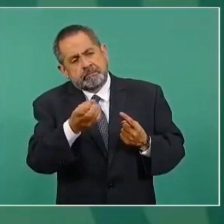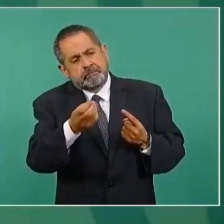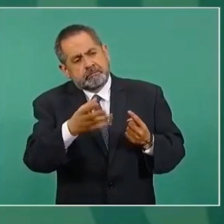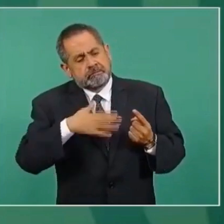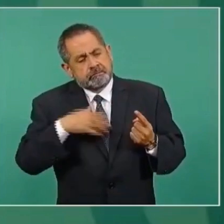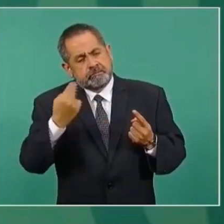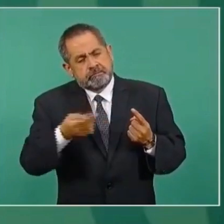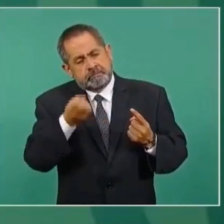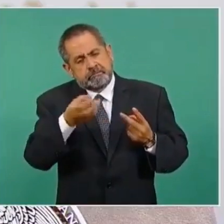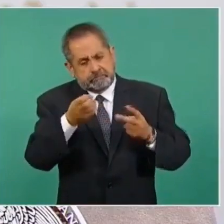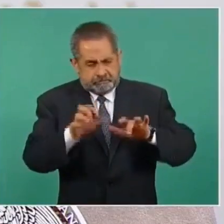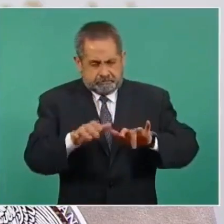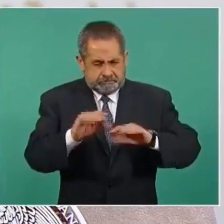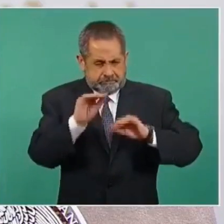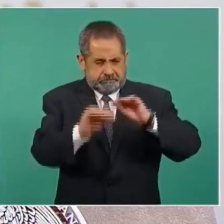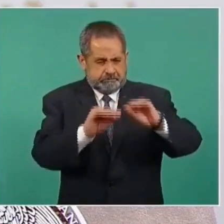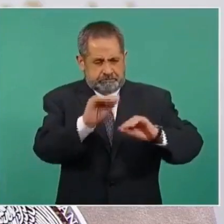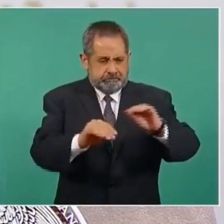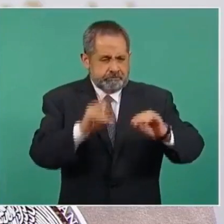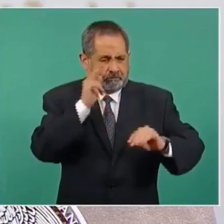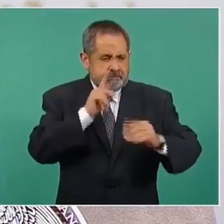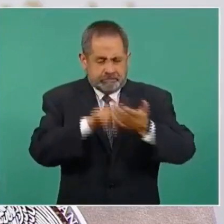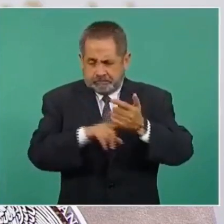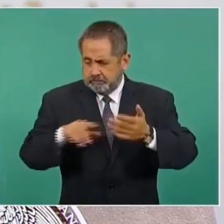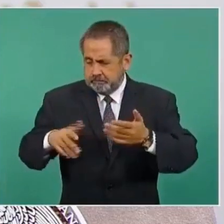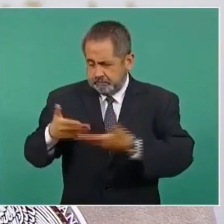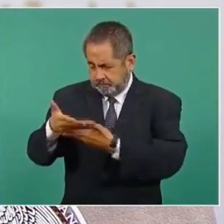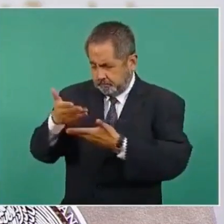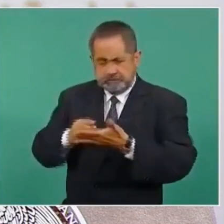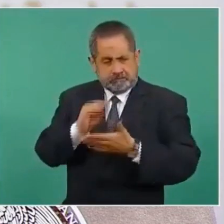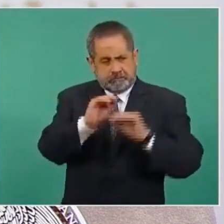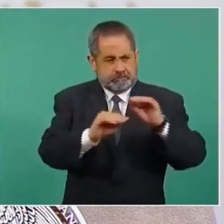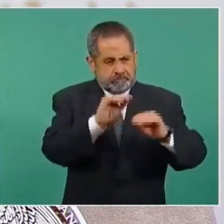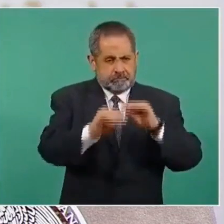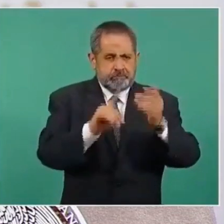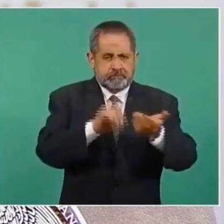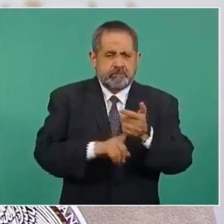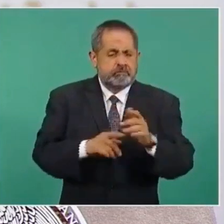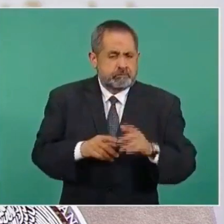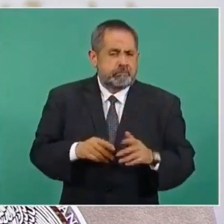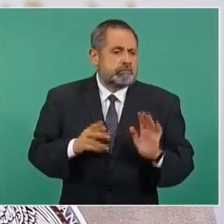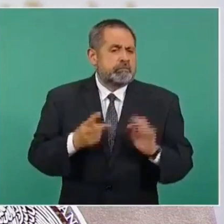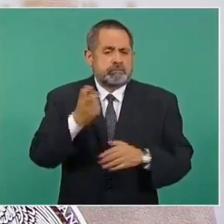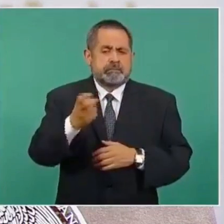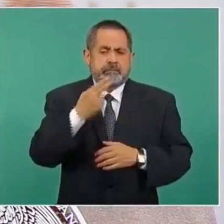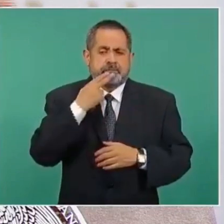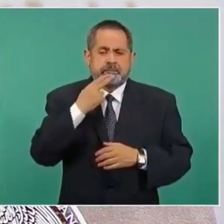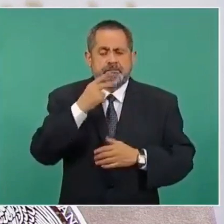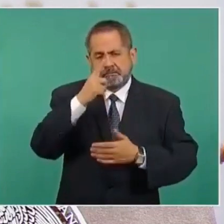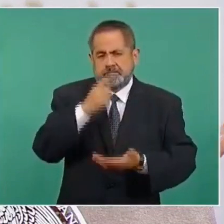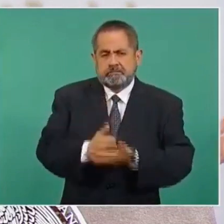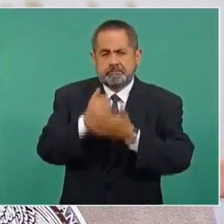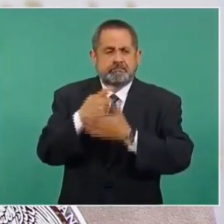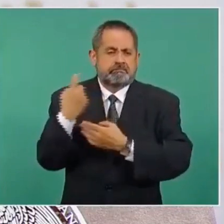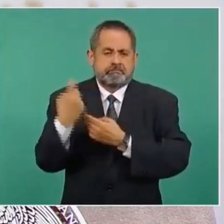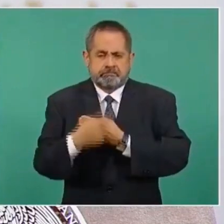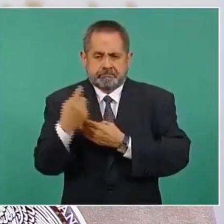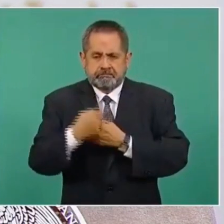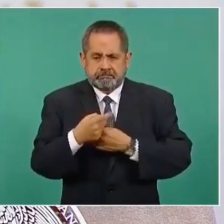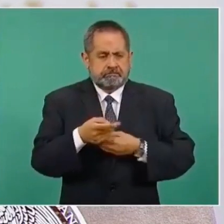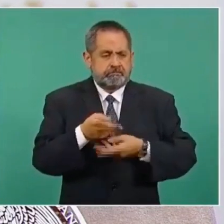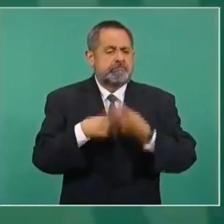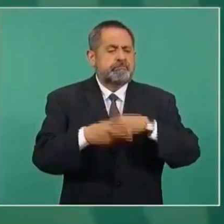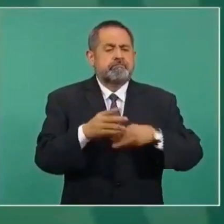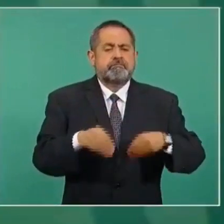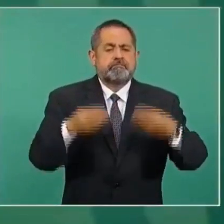directamente en una plataforma las pruebas de su vacuna, su papeleta, y esto con un mecanismo automatizado puede